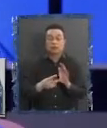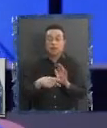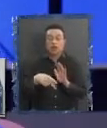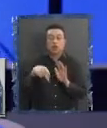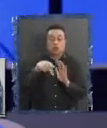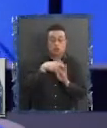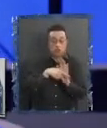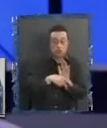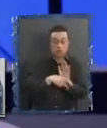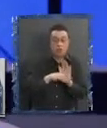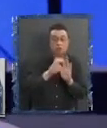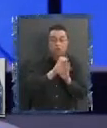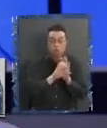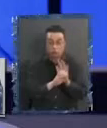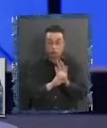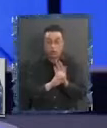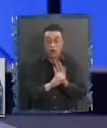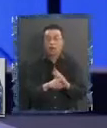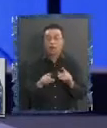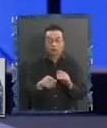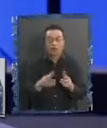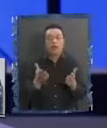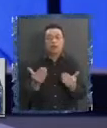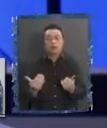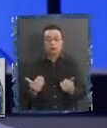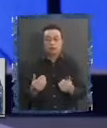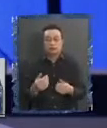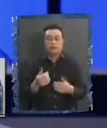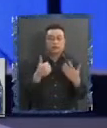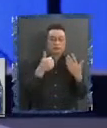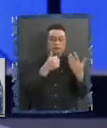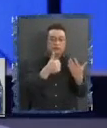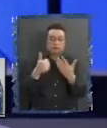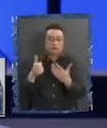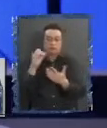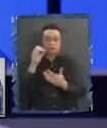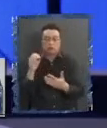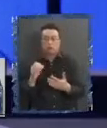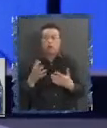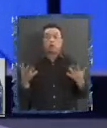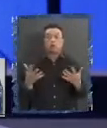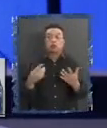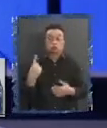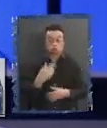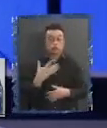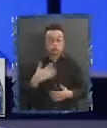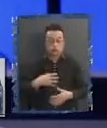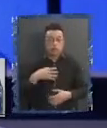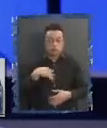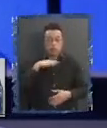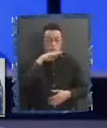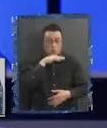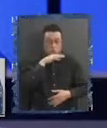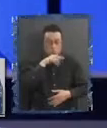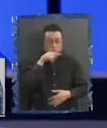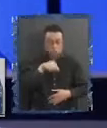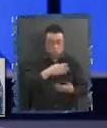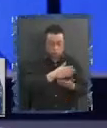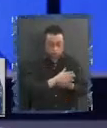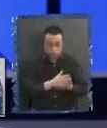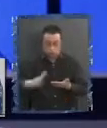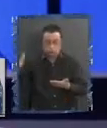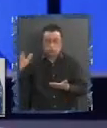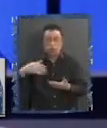constitucionales es necesario los dos tercios porque nosotros lo hemos usado porque a partir de eso nosotros hemos